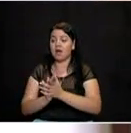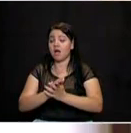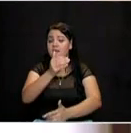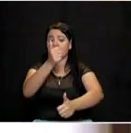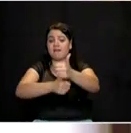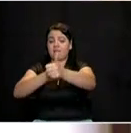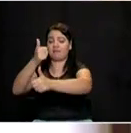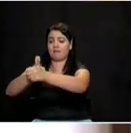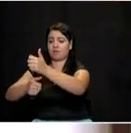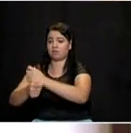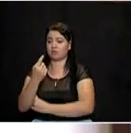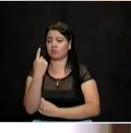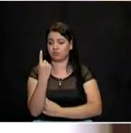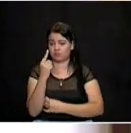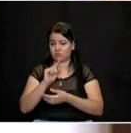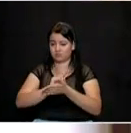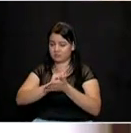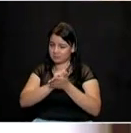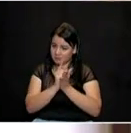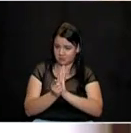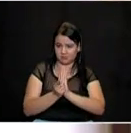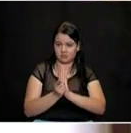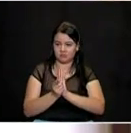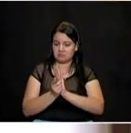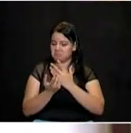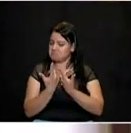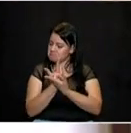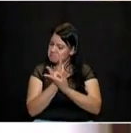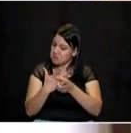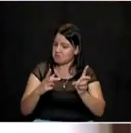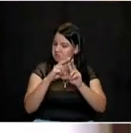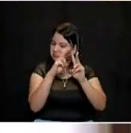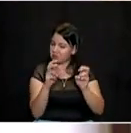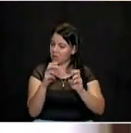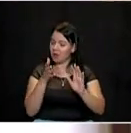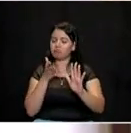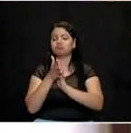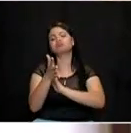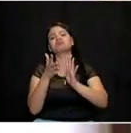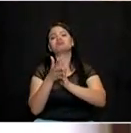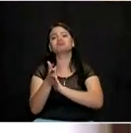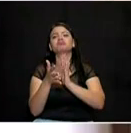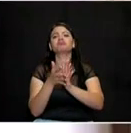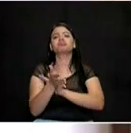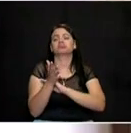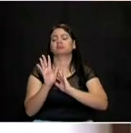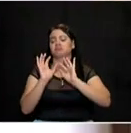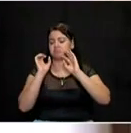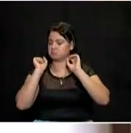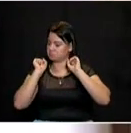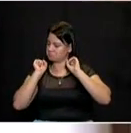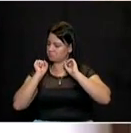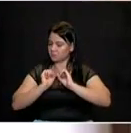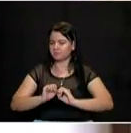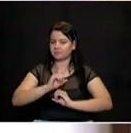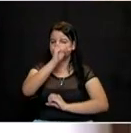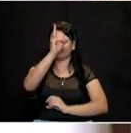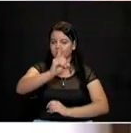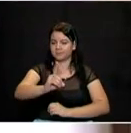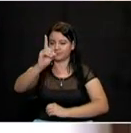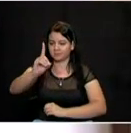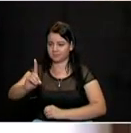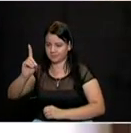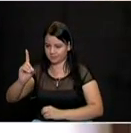ustedes un minuto de cierre, un minuto libre para que ustedes, como bien consideren, se despidan,